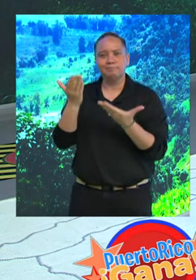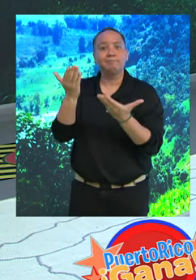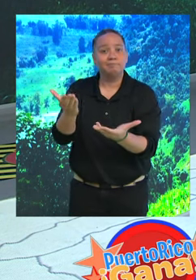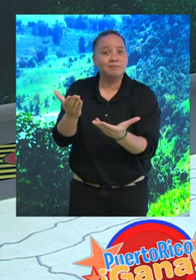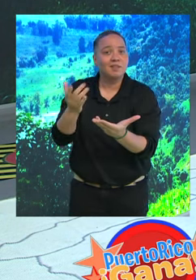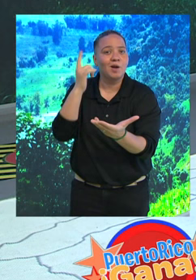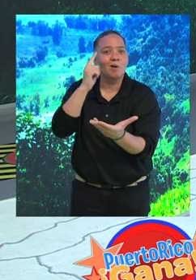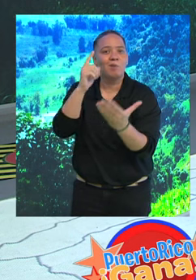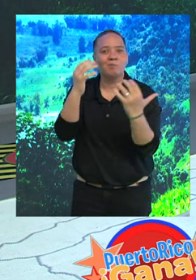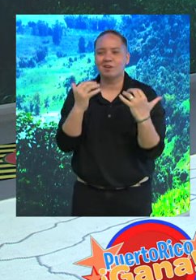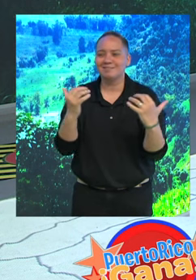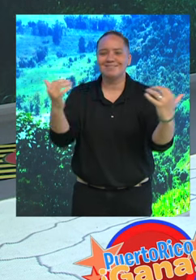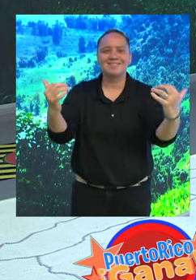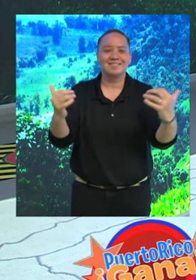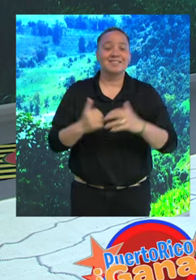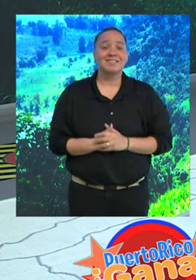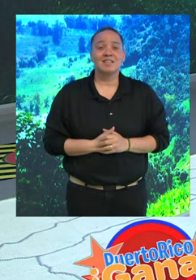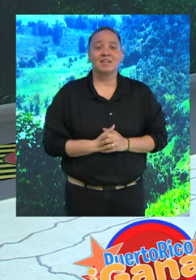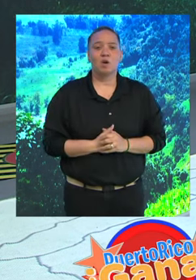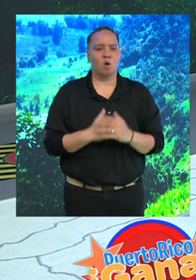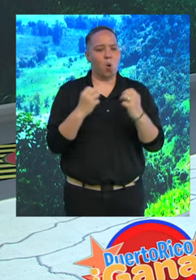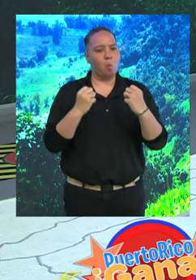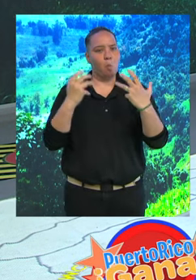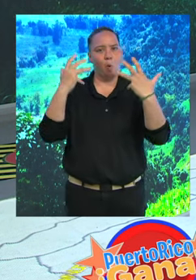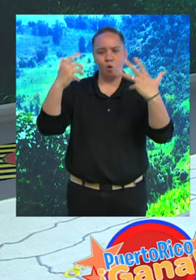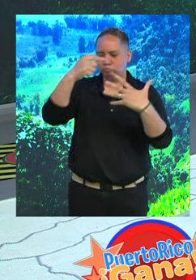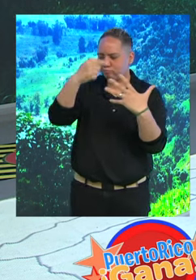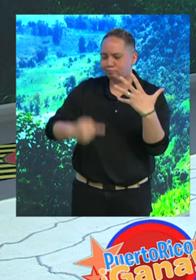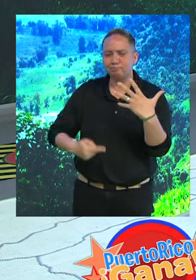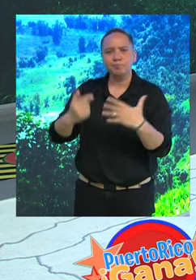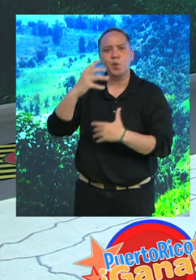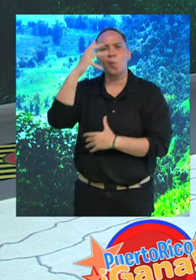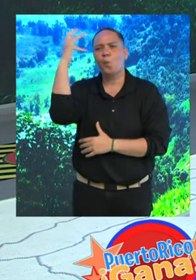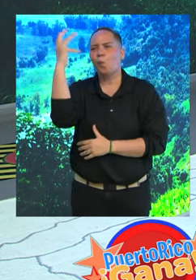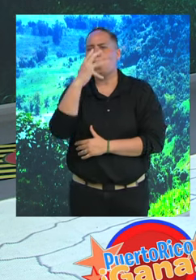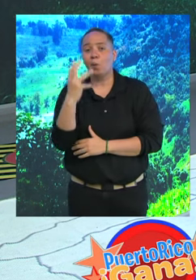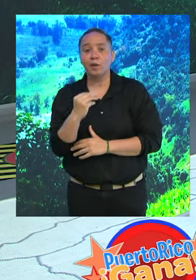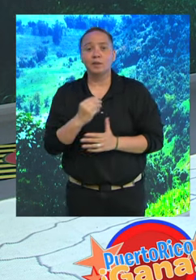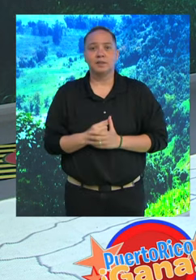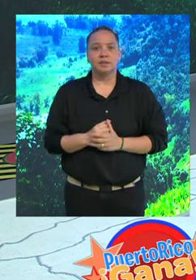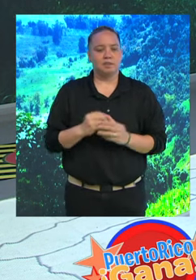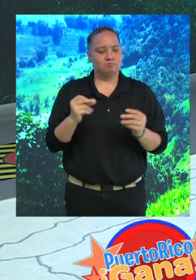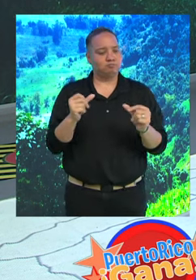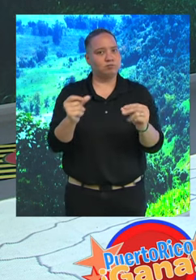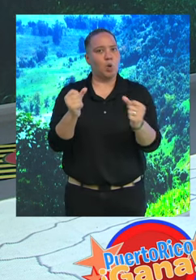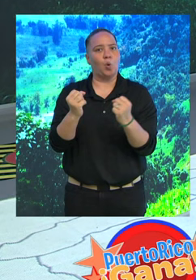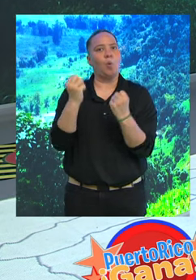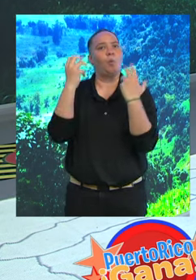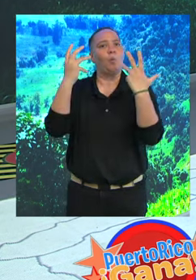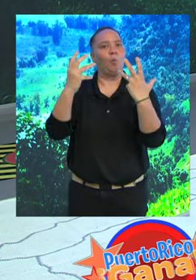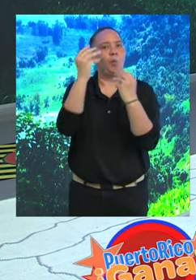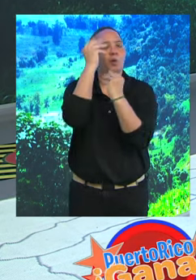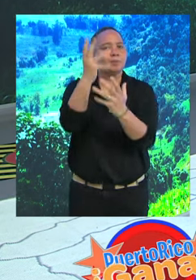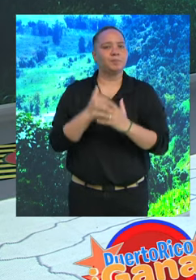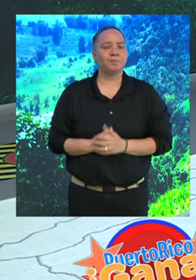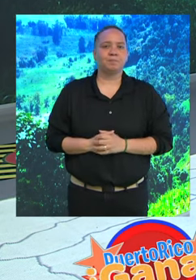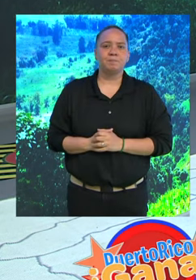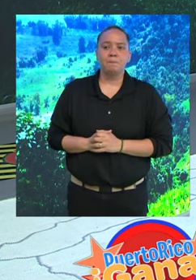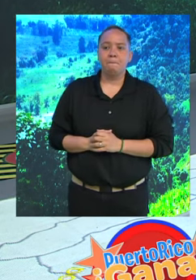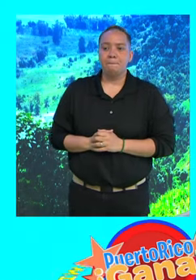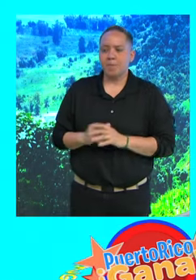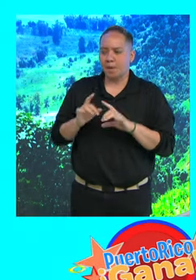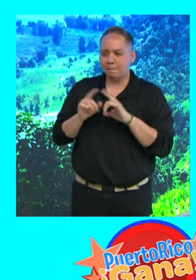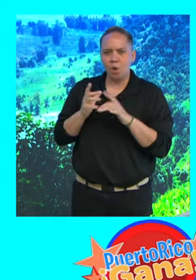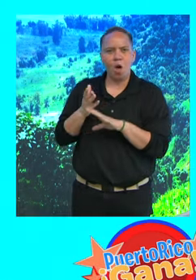para el público. Tienen un montón de cosas bonitas y yo quiero empezar rápido porque tenemos mucha información. Pero